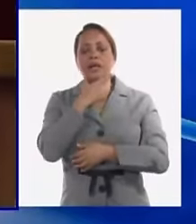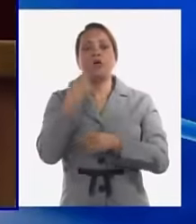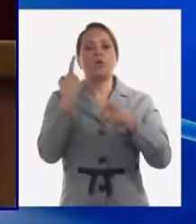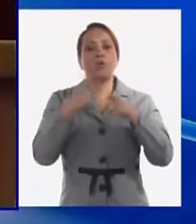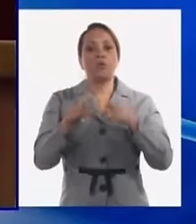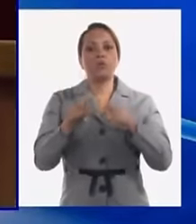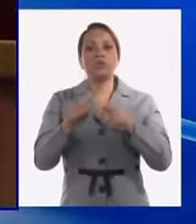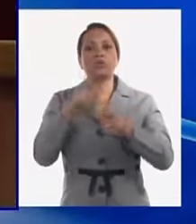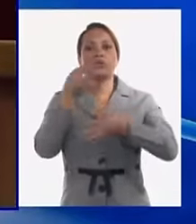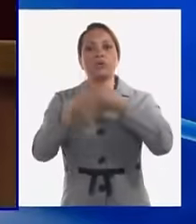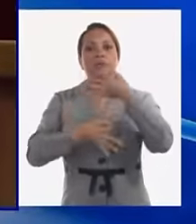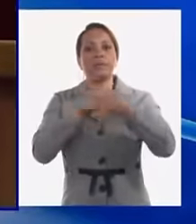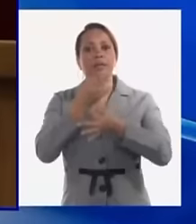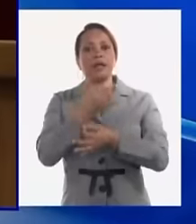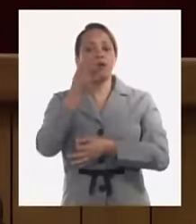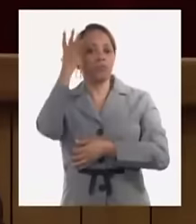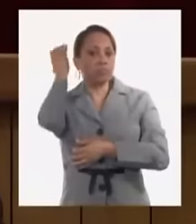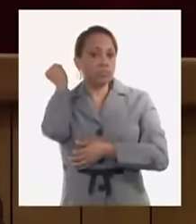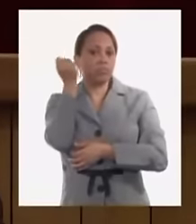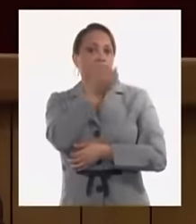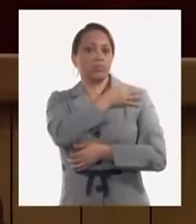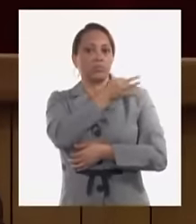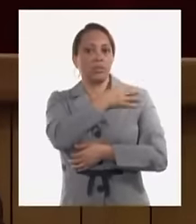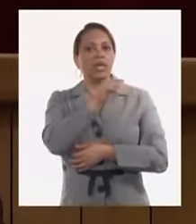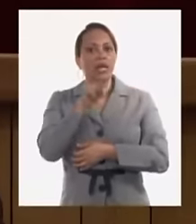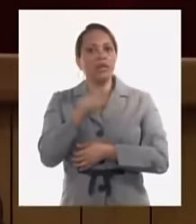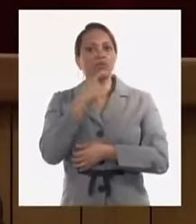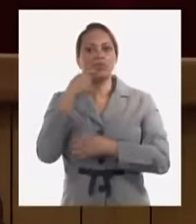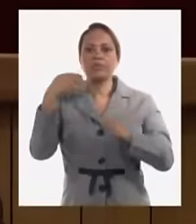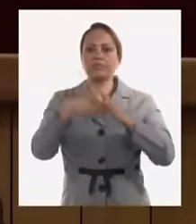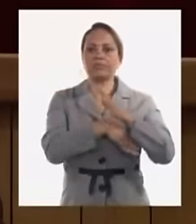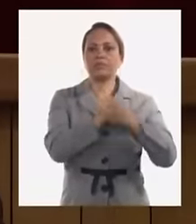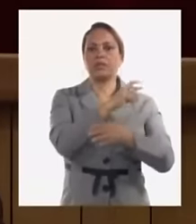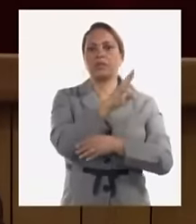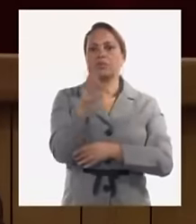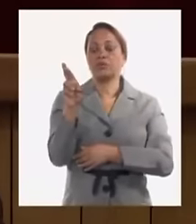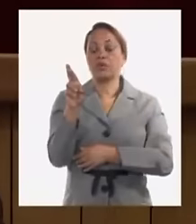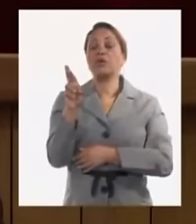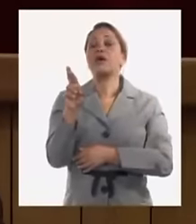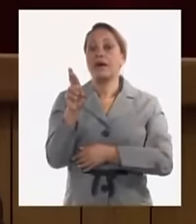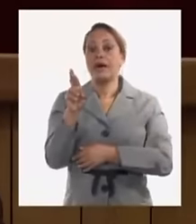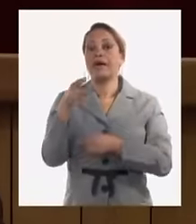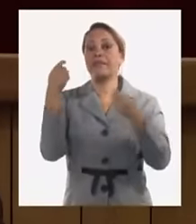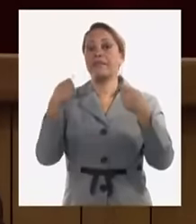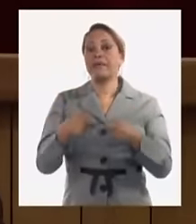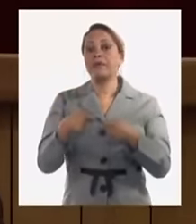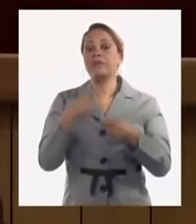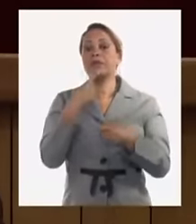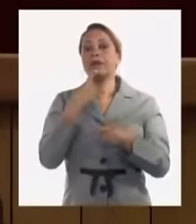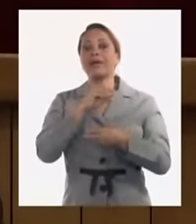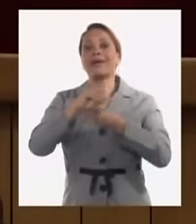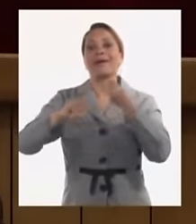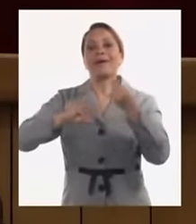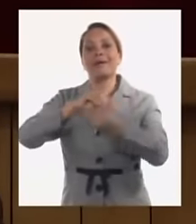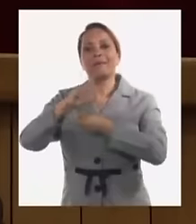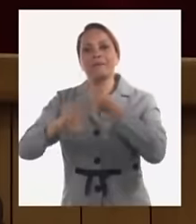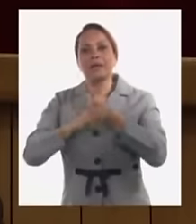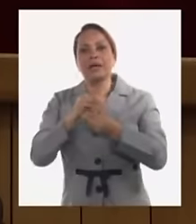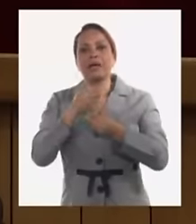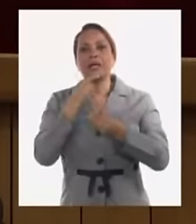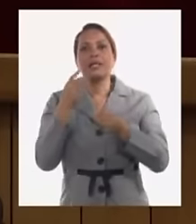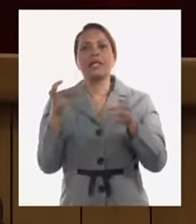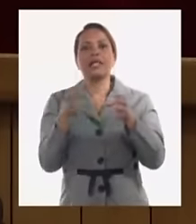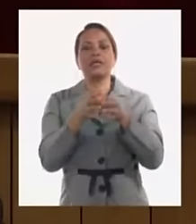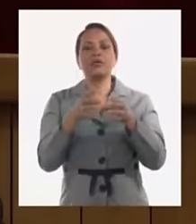de que esto sí puede destruir la revolución y nosotros tenemos que acotar esa tendencia al